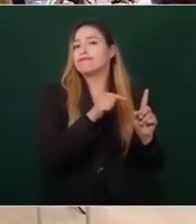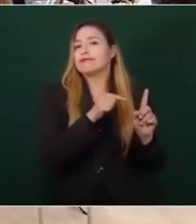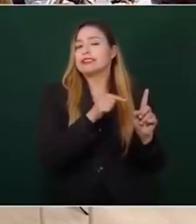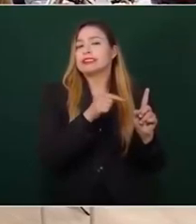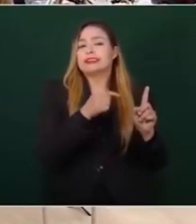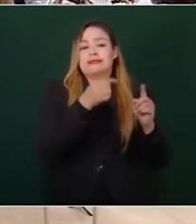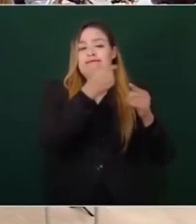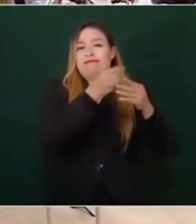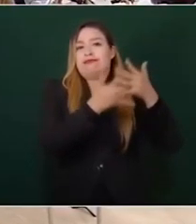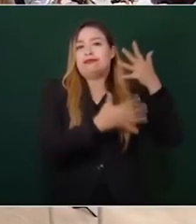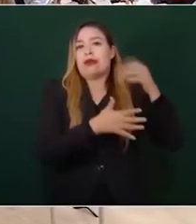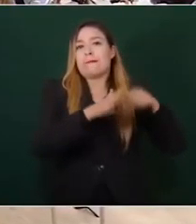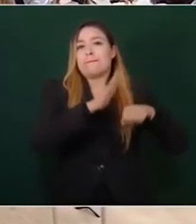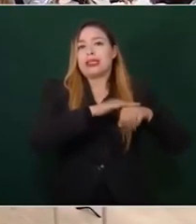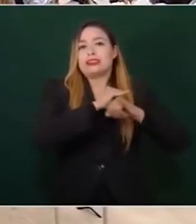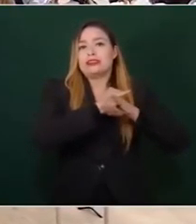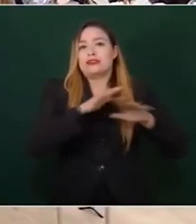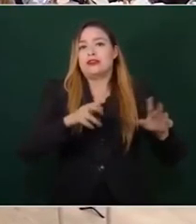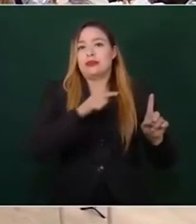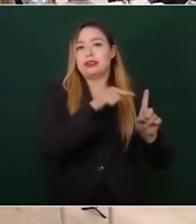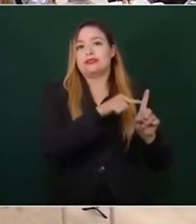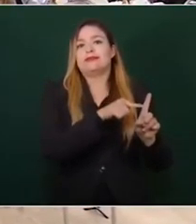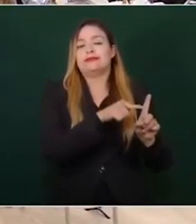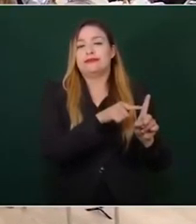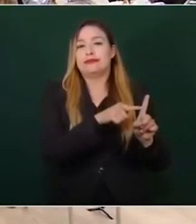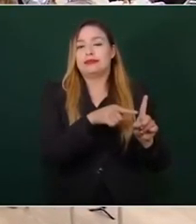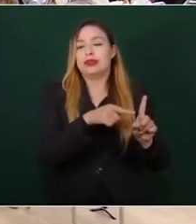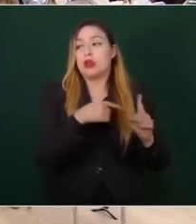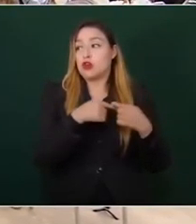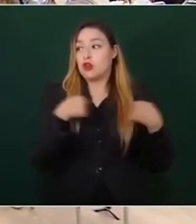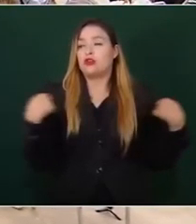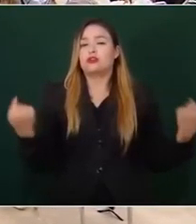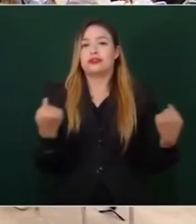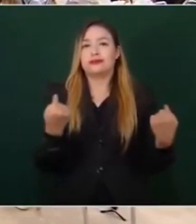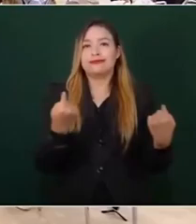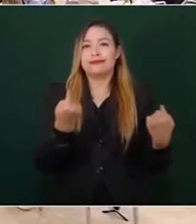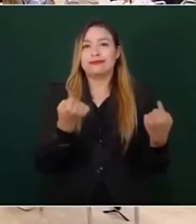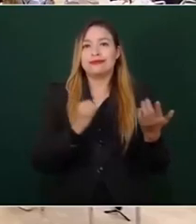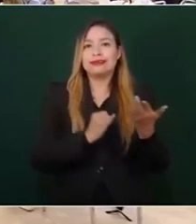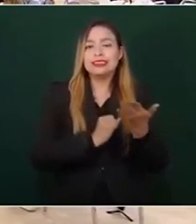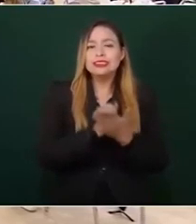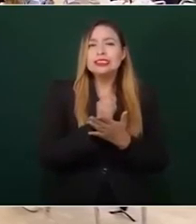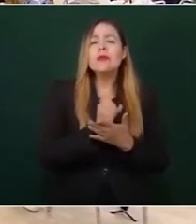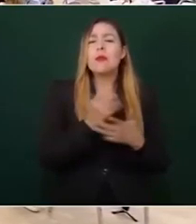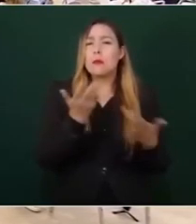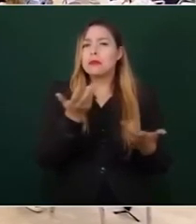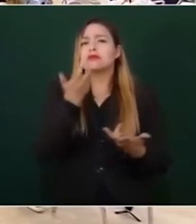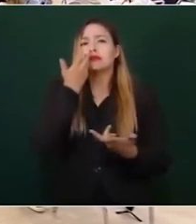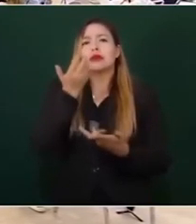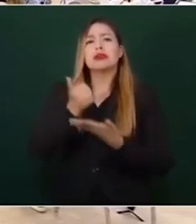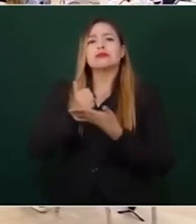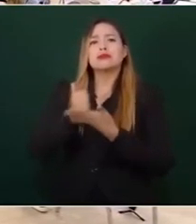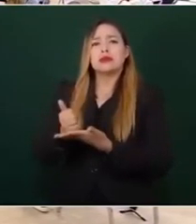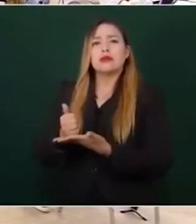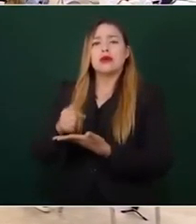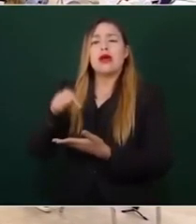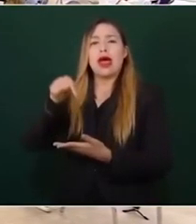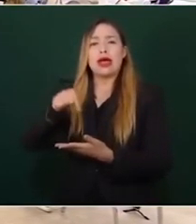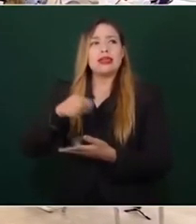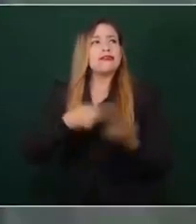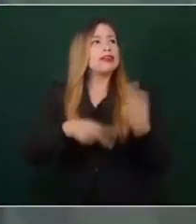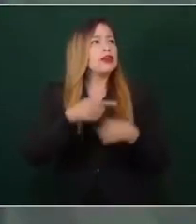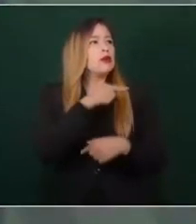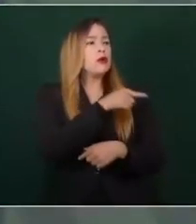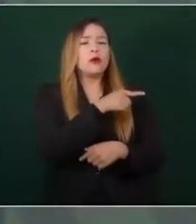Nosotros decidimos ayudar, aquí está el director general de la